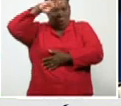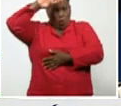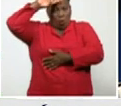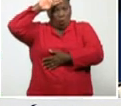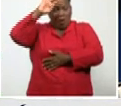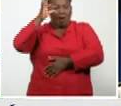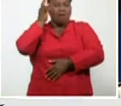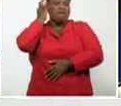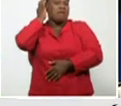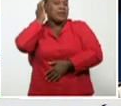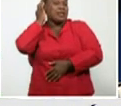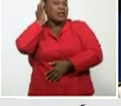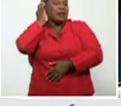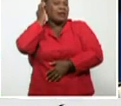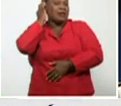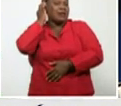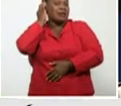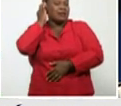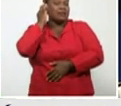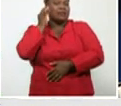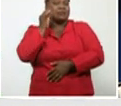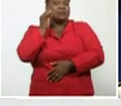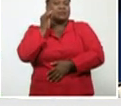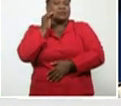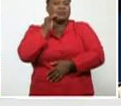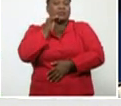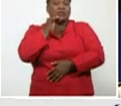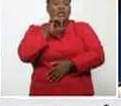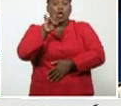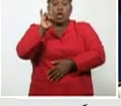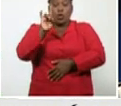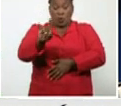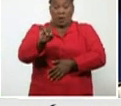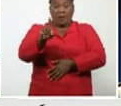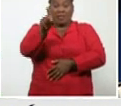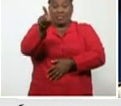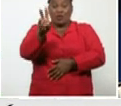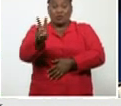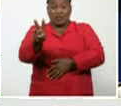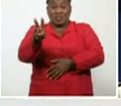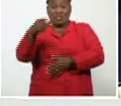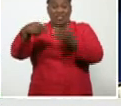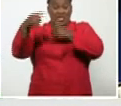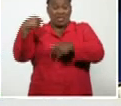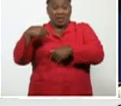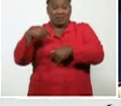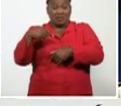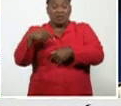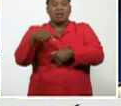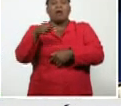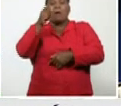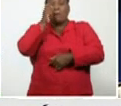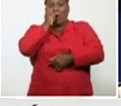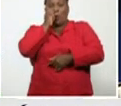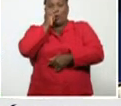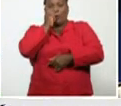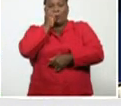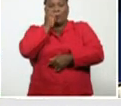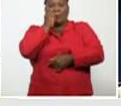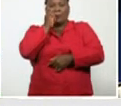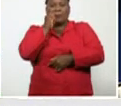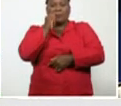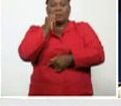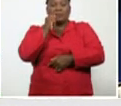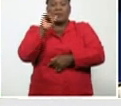sexo femenino. Nueve de los 13 de ayer, 69,2% son del sexo masculino, y así